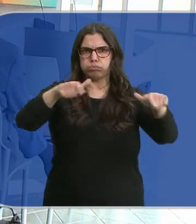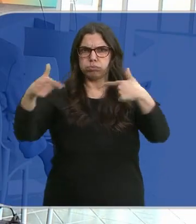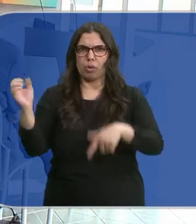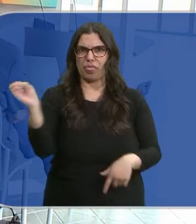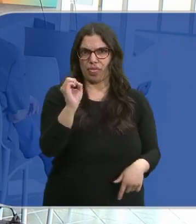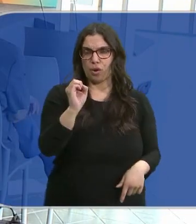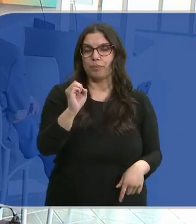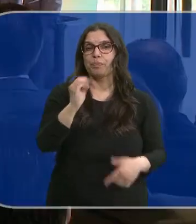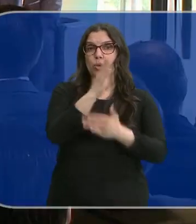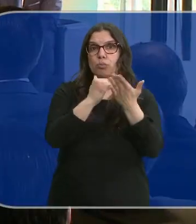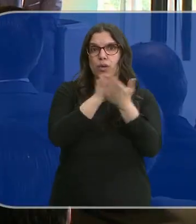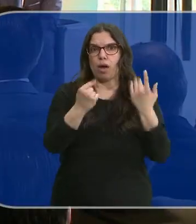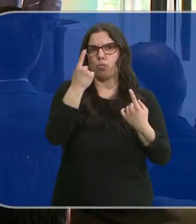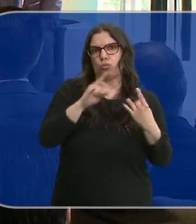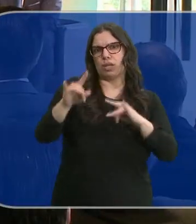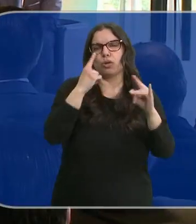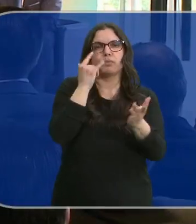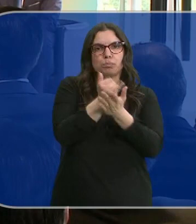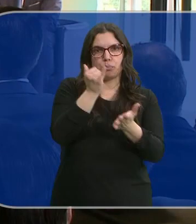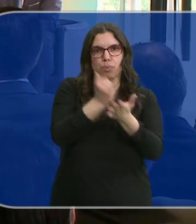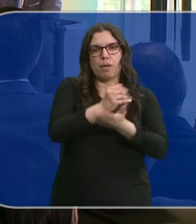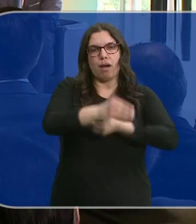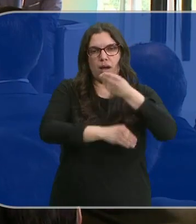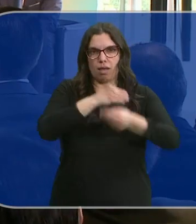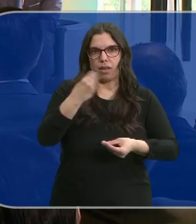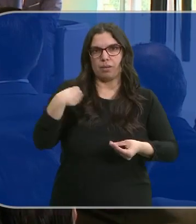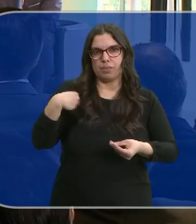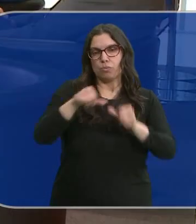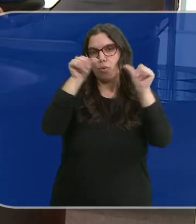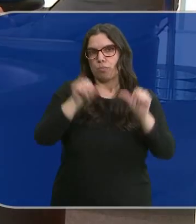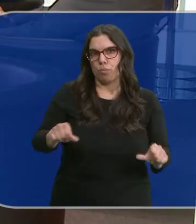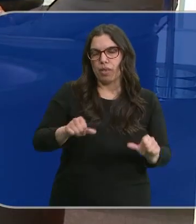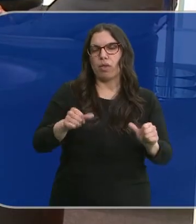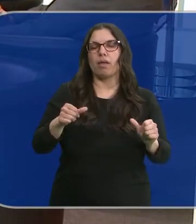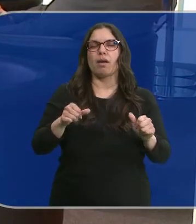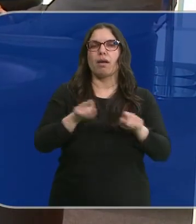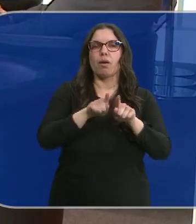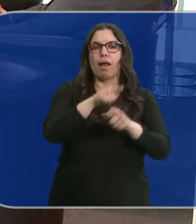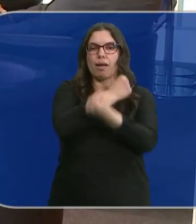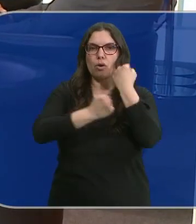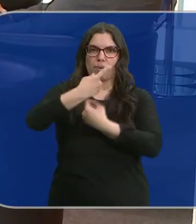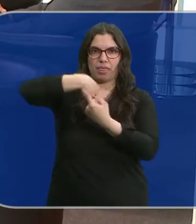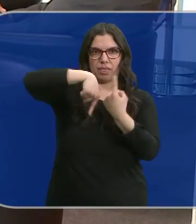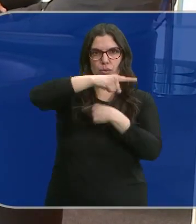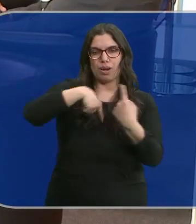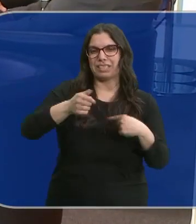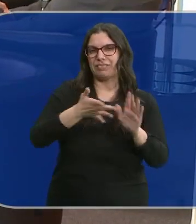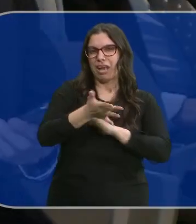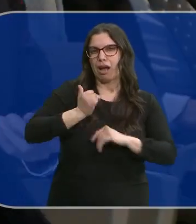La comunidad será uno de los territorios piloto en los que se va a desarrollar este modelo de aceleración de la economía circular.